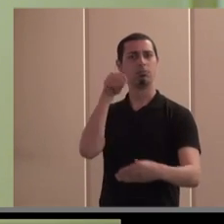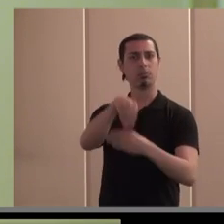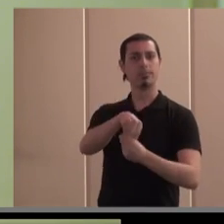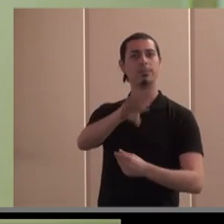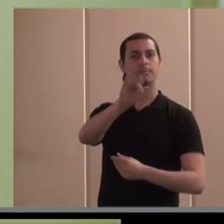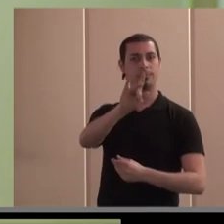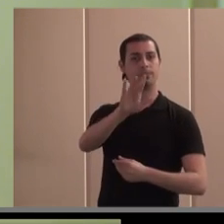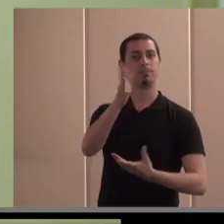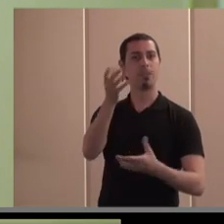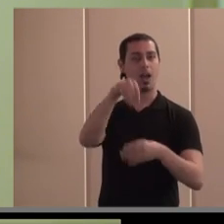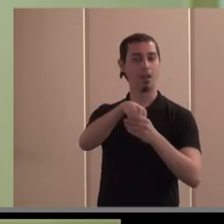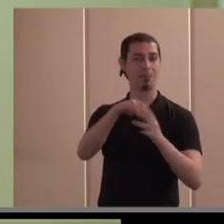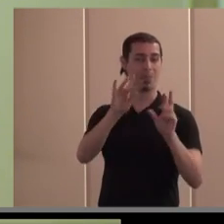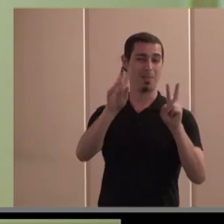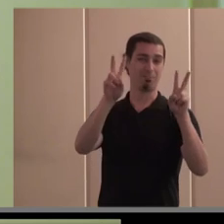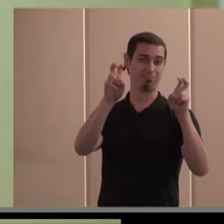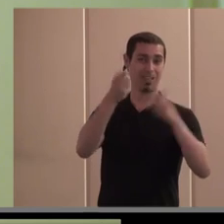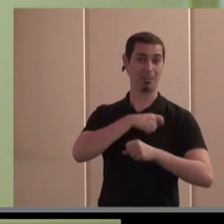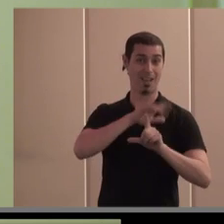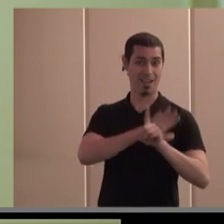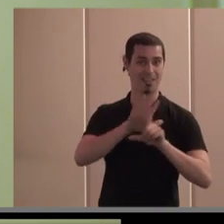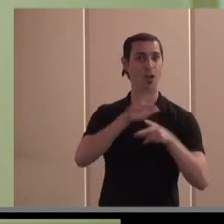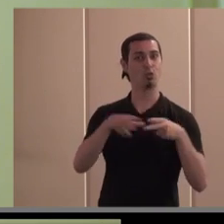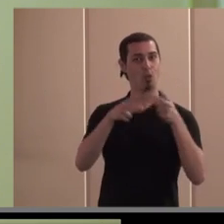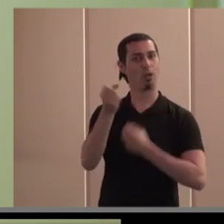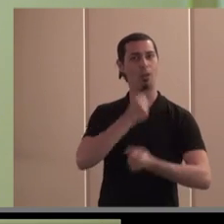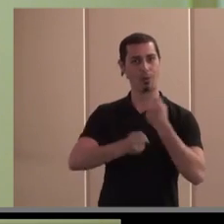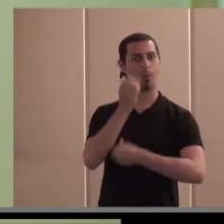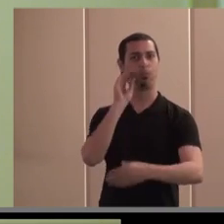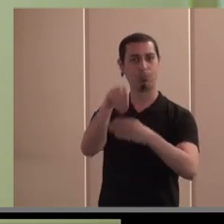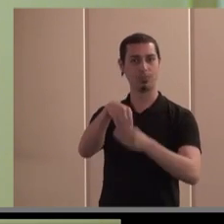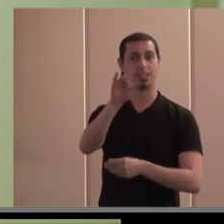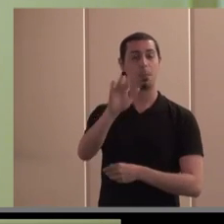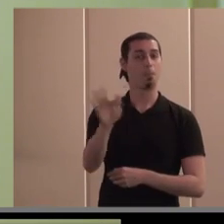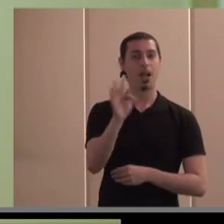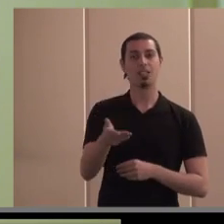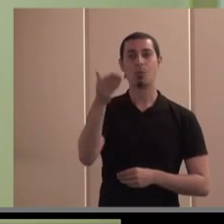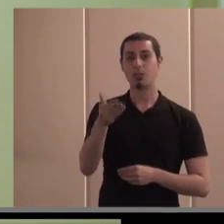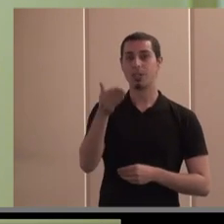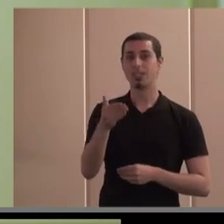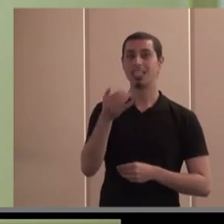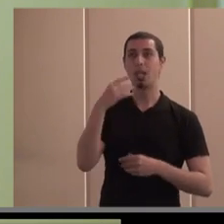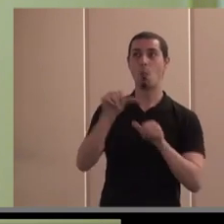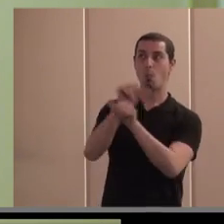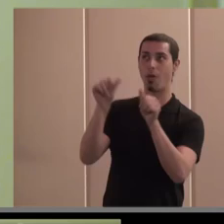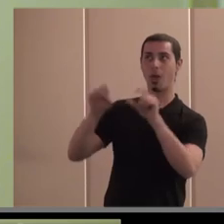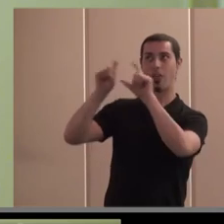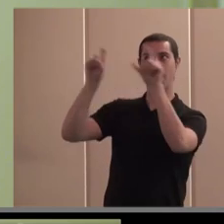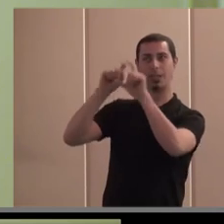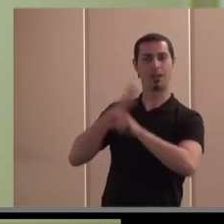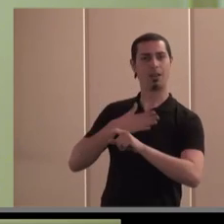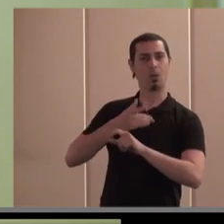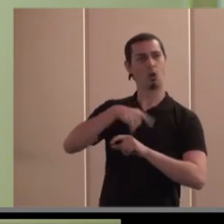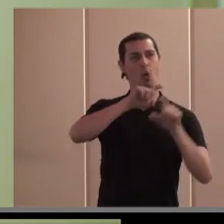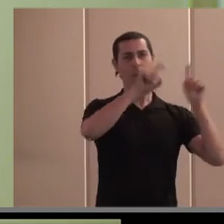escenario socioeconómico español. Y algo también muy importante, qué diferencia este modelo de empresa frente a otros modelos de